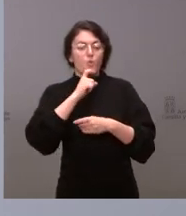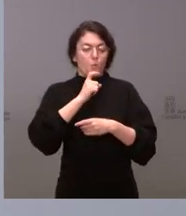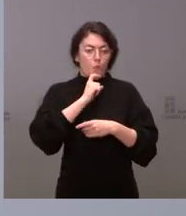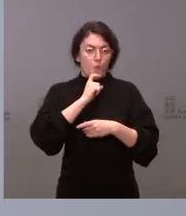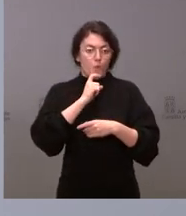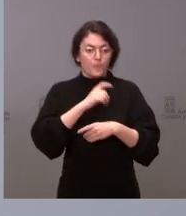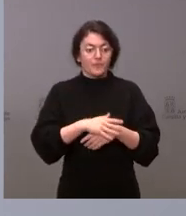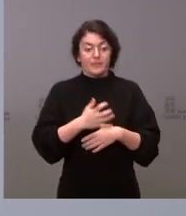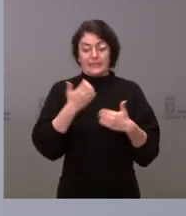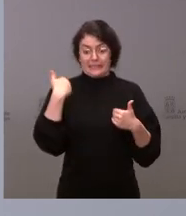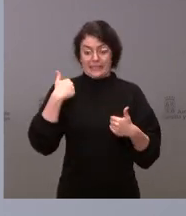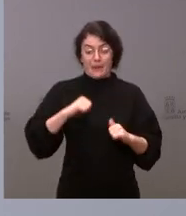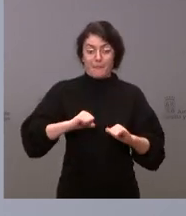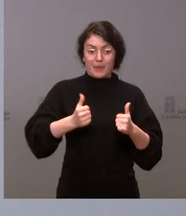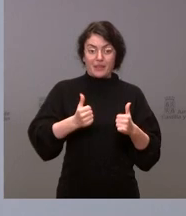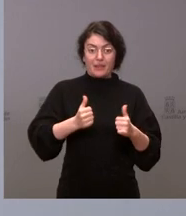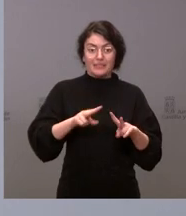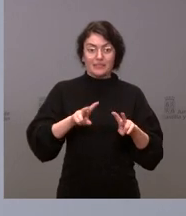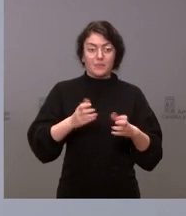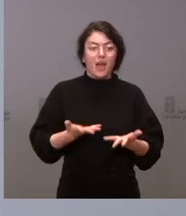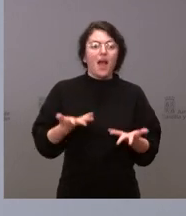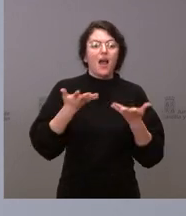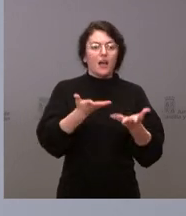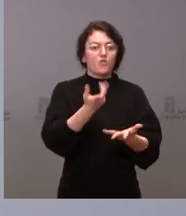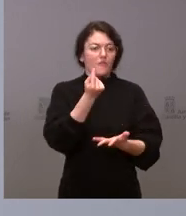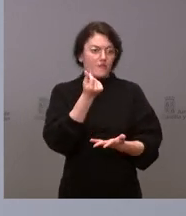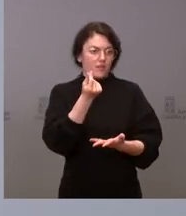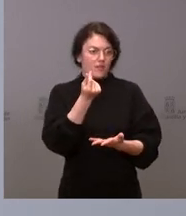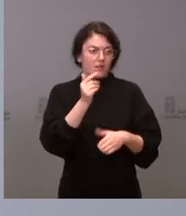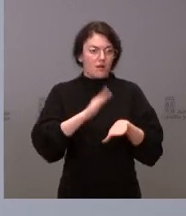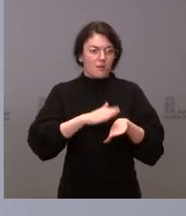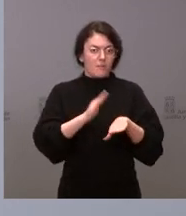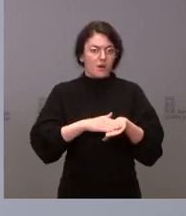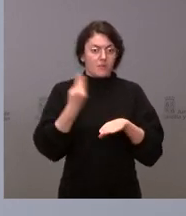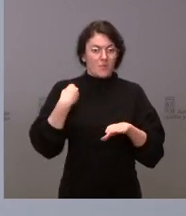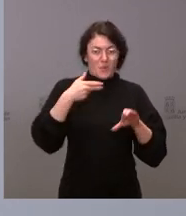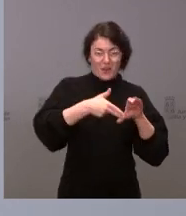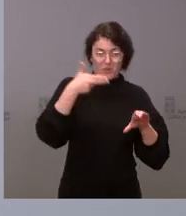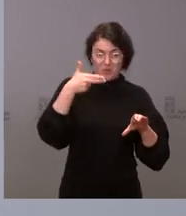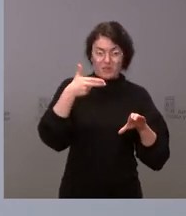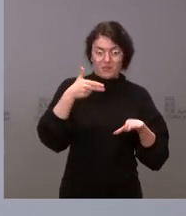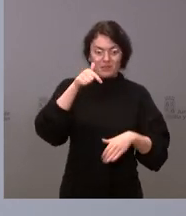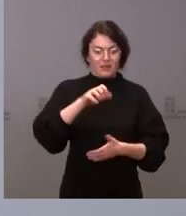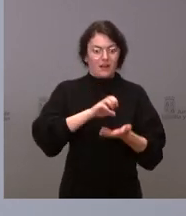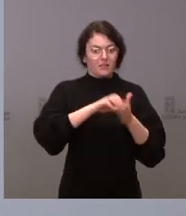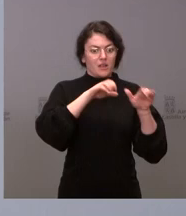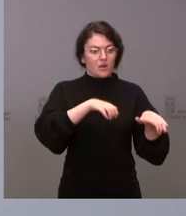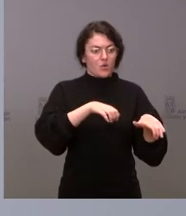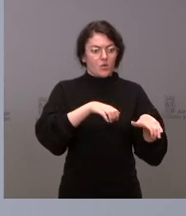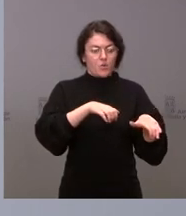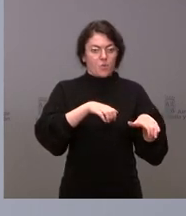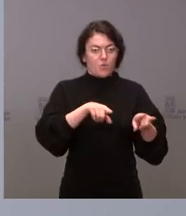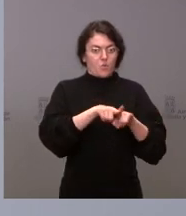inmediato, por ejemplo, ya están en vigor estas ayudas financieras que establecemos para las estaciones de servicio. Castilla y León las necesitaba quizá más que nadie